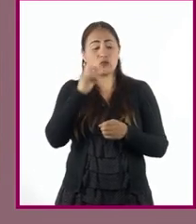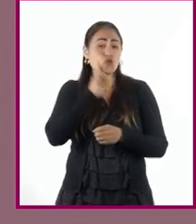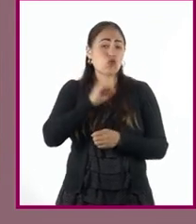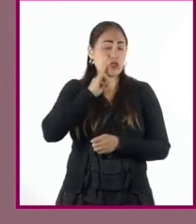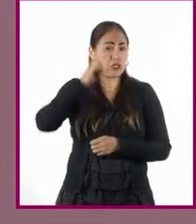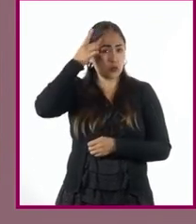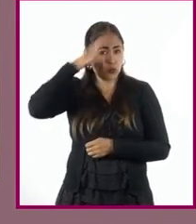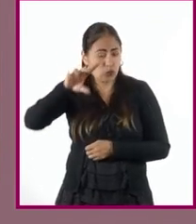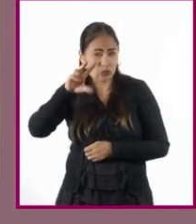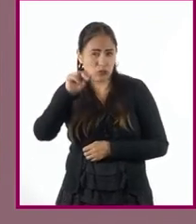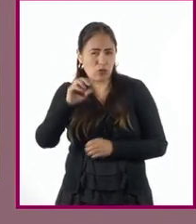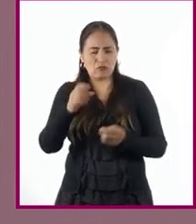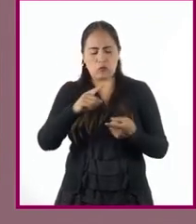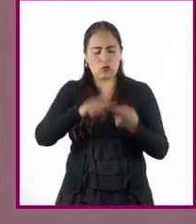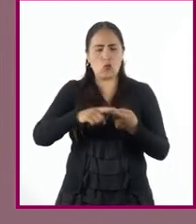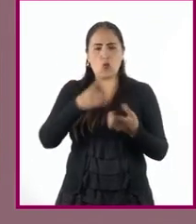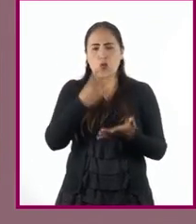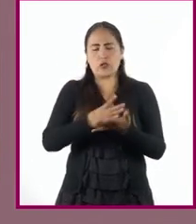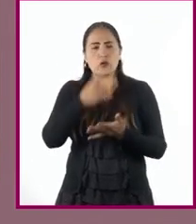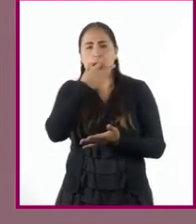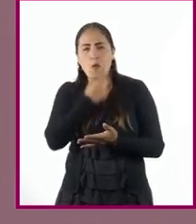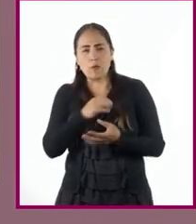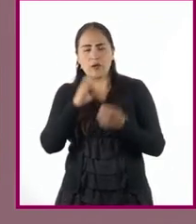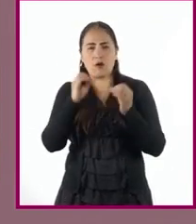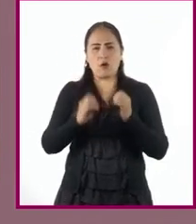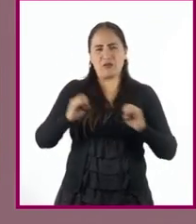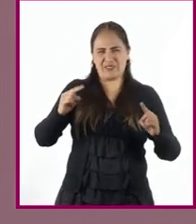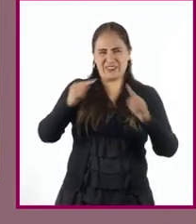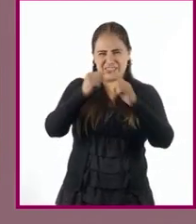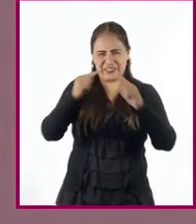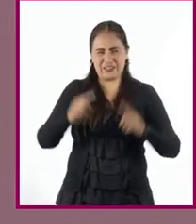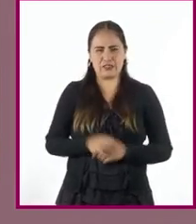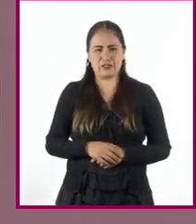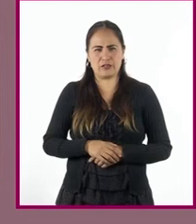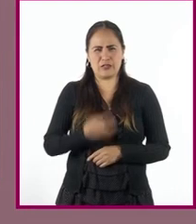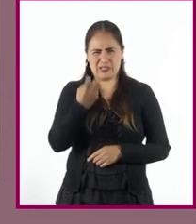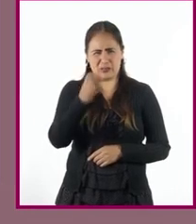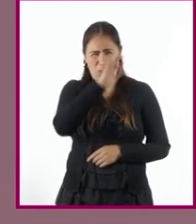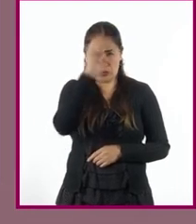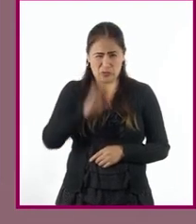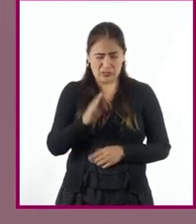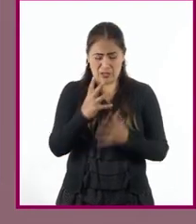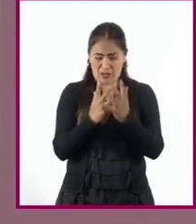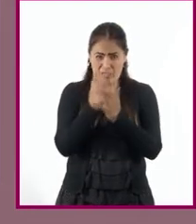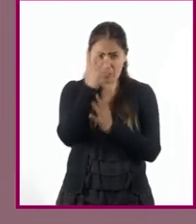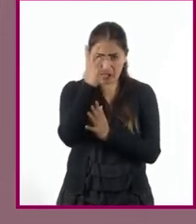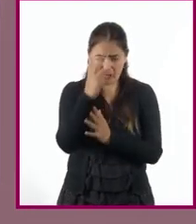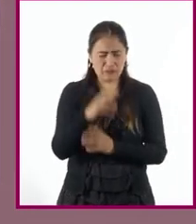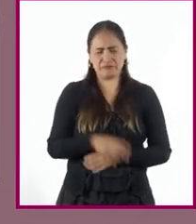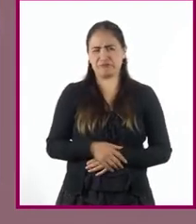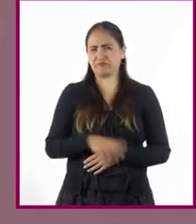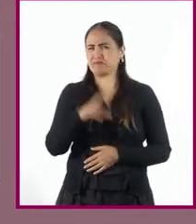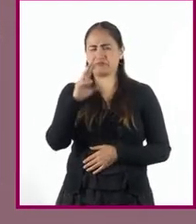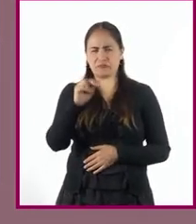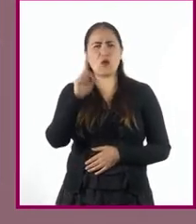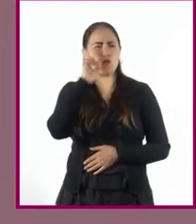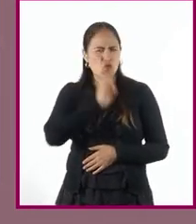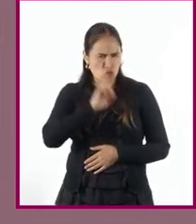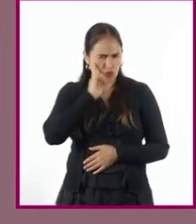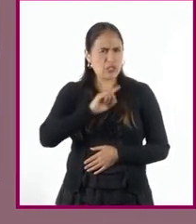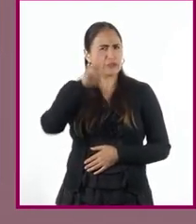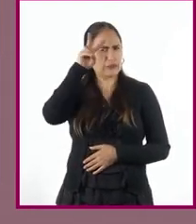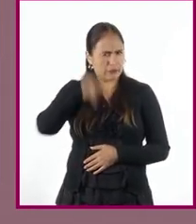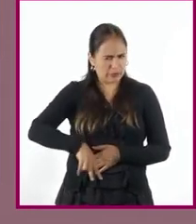o de conventos. Ahí el porcentaje ya no nos parece tan escandaloso. Realmente, mujeres tenían